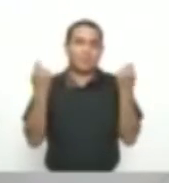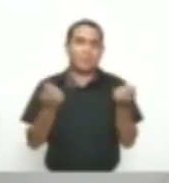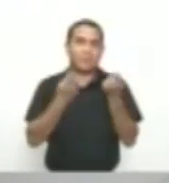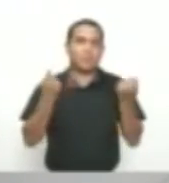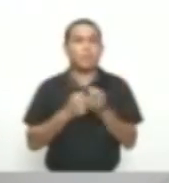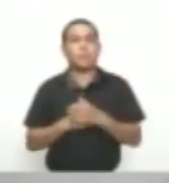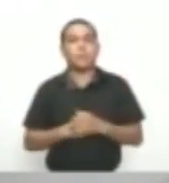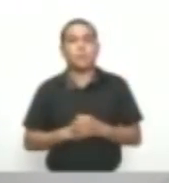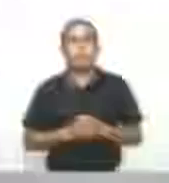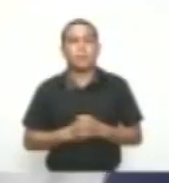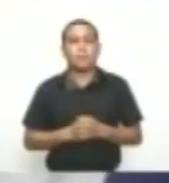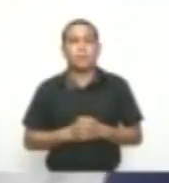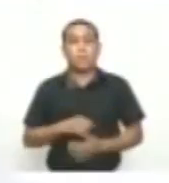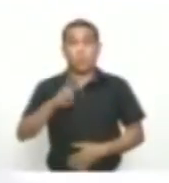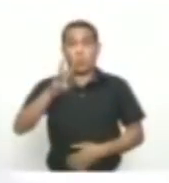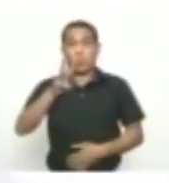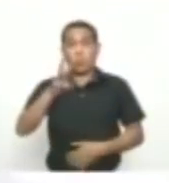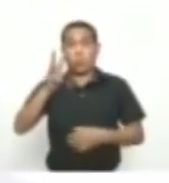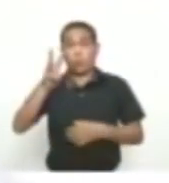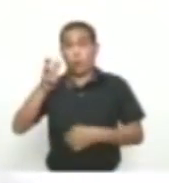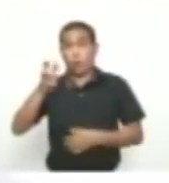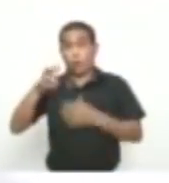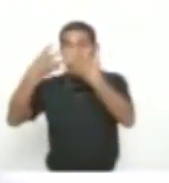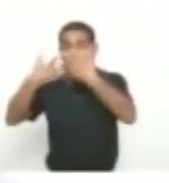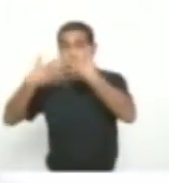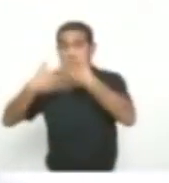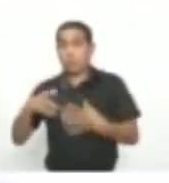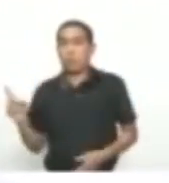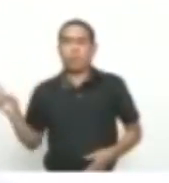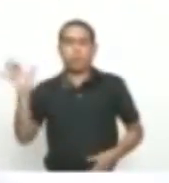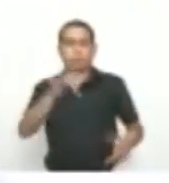ceremonia De 8 representantes De 8